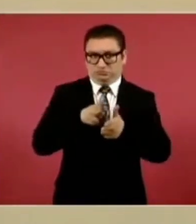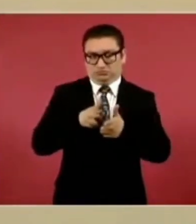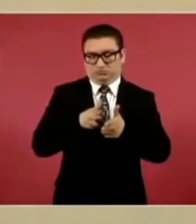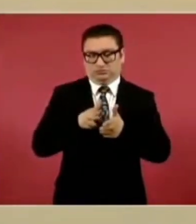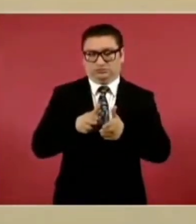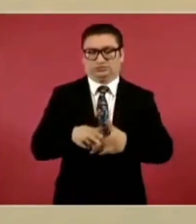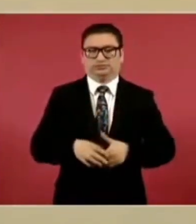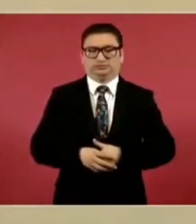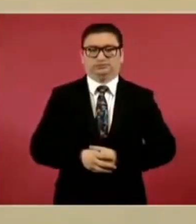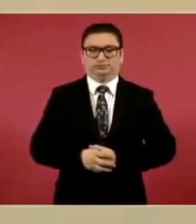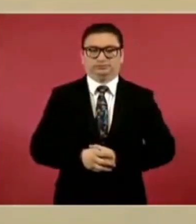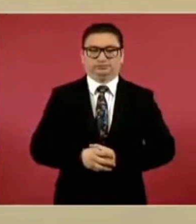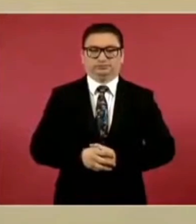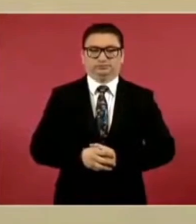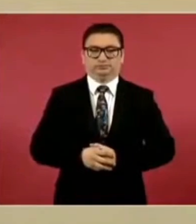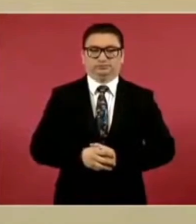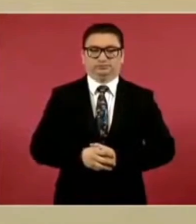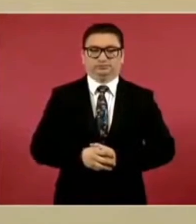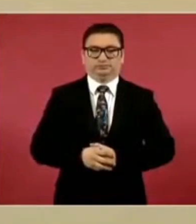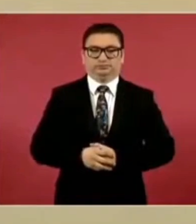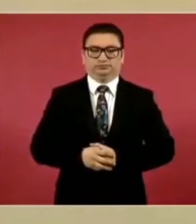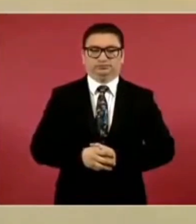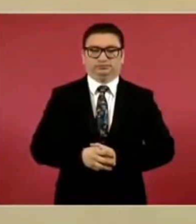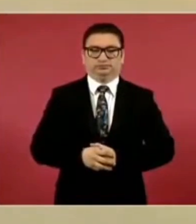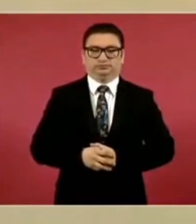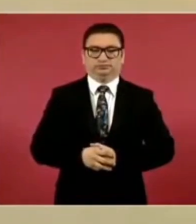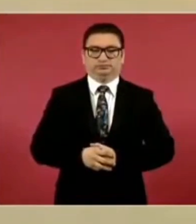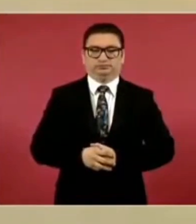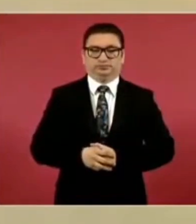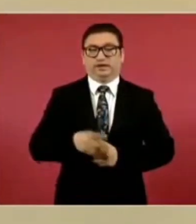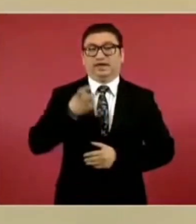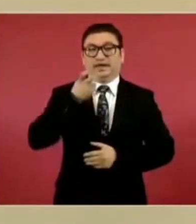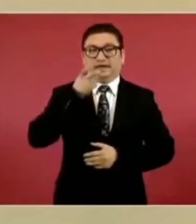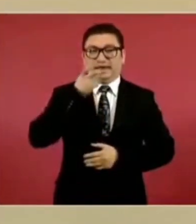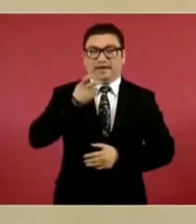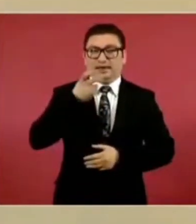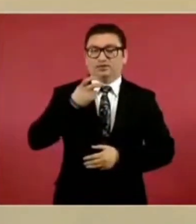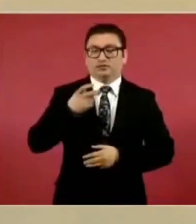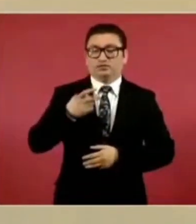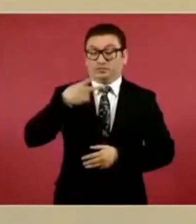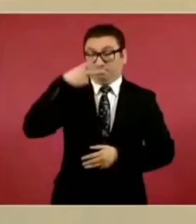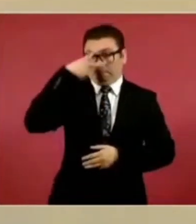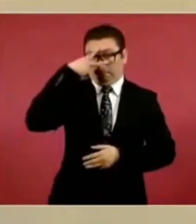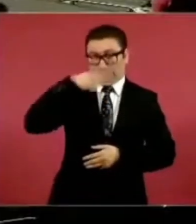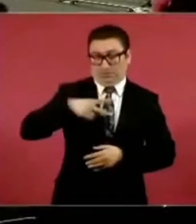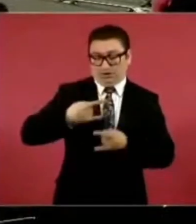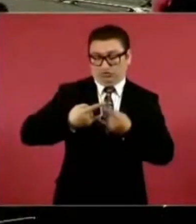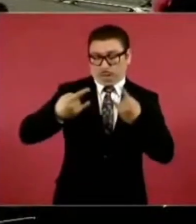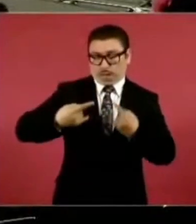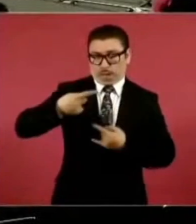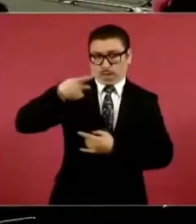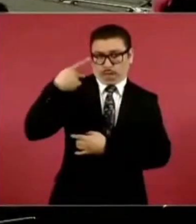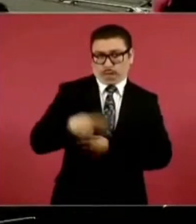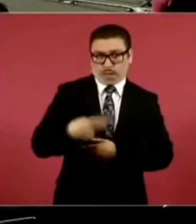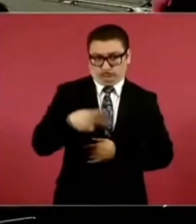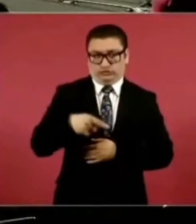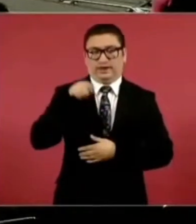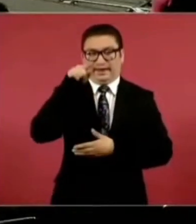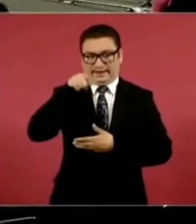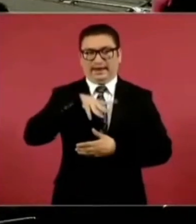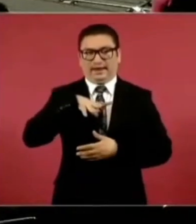es parte de nuestra historia aquí se explica